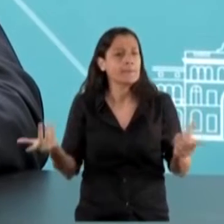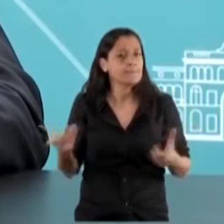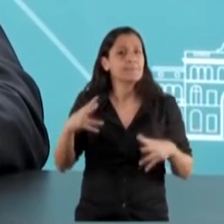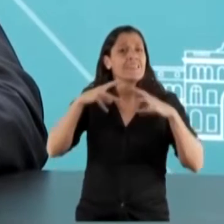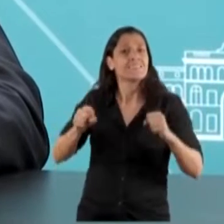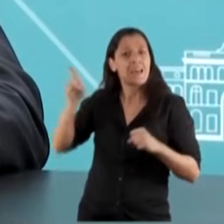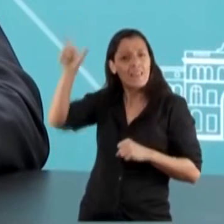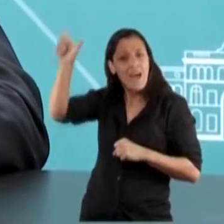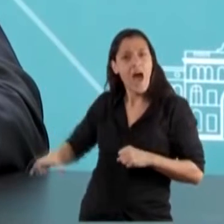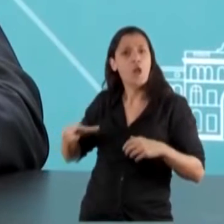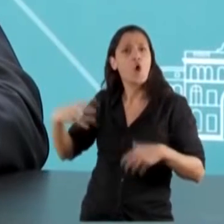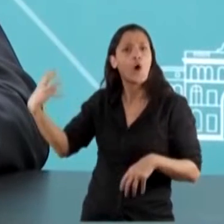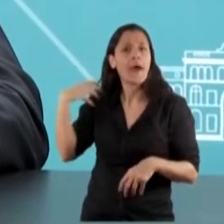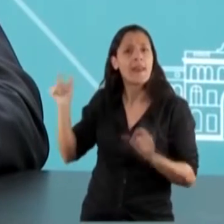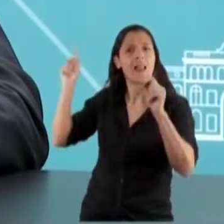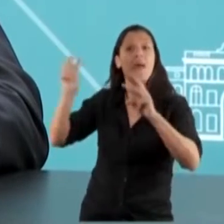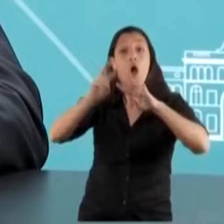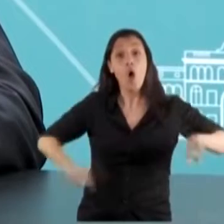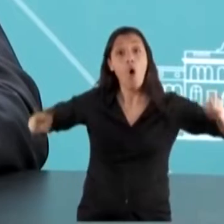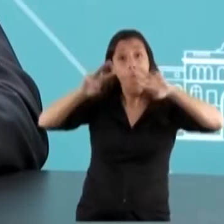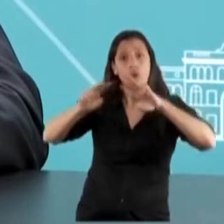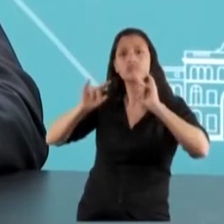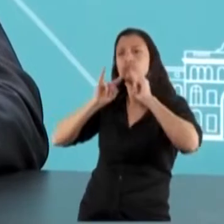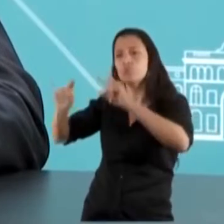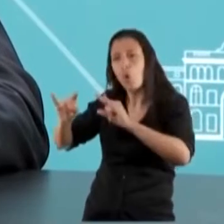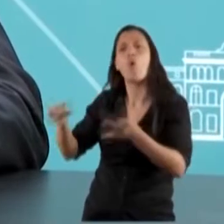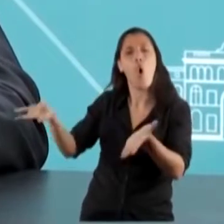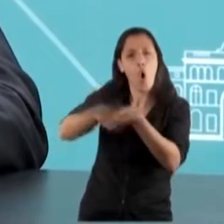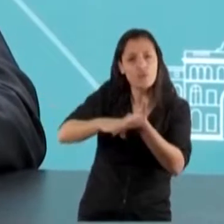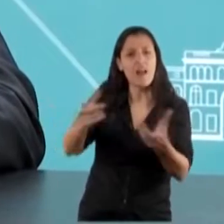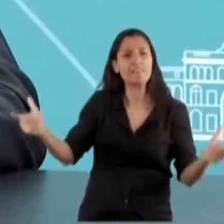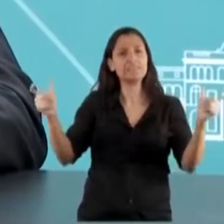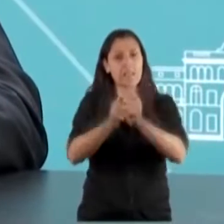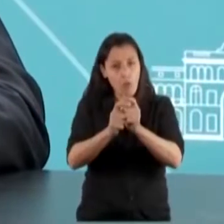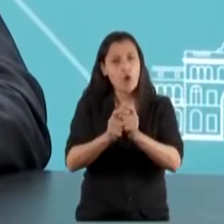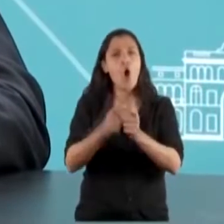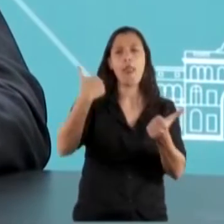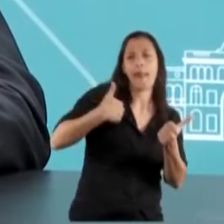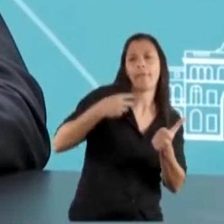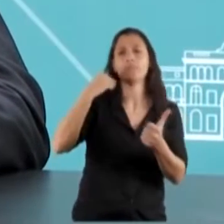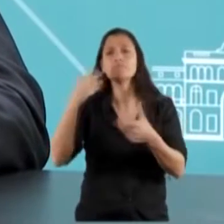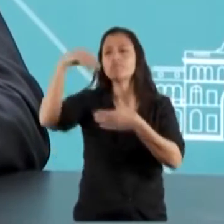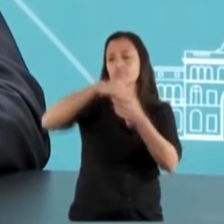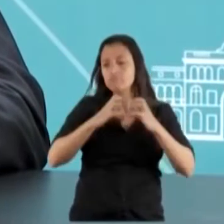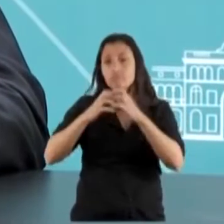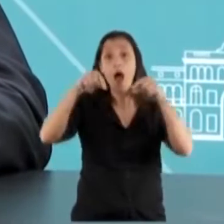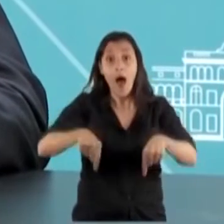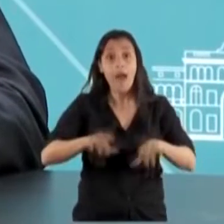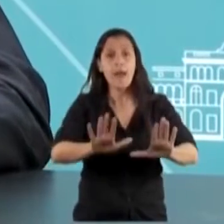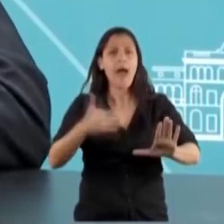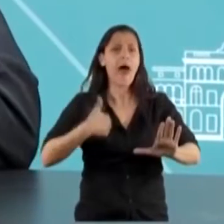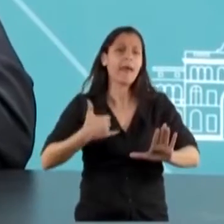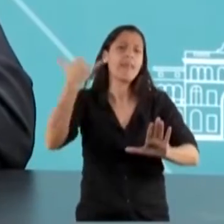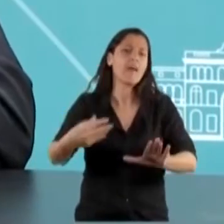Secretario General de Naciones Unidas para que junte nuevamente a las partes. La Argentina desde ahí en adelante demostró que tiene vocación de